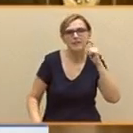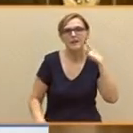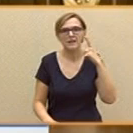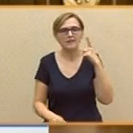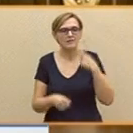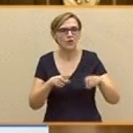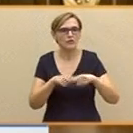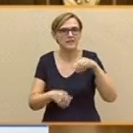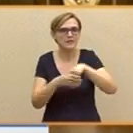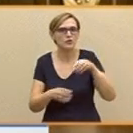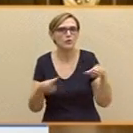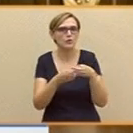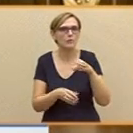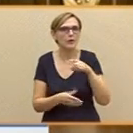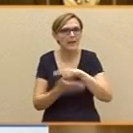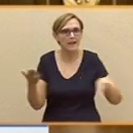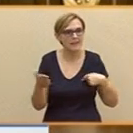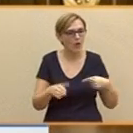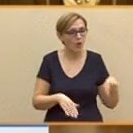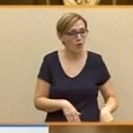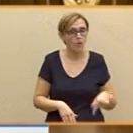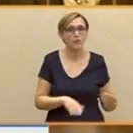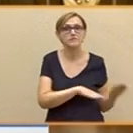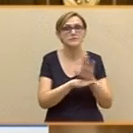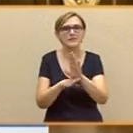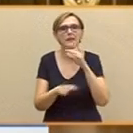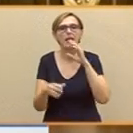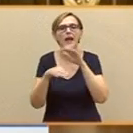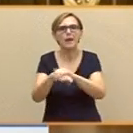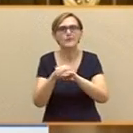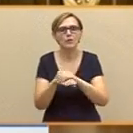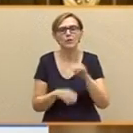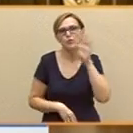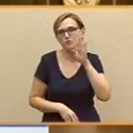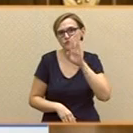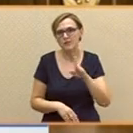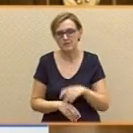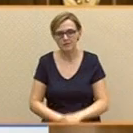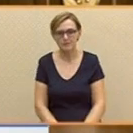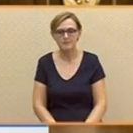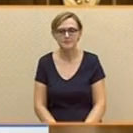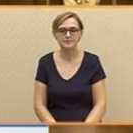Galicia, donde hoy llevan de candidato al amigo de un narcotraficante. La corrupción